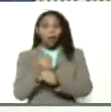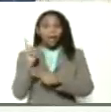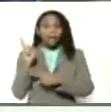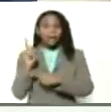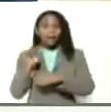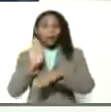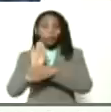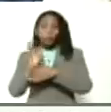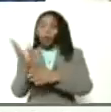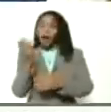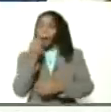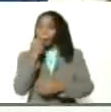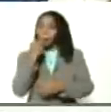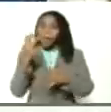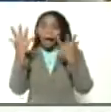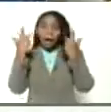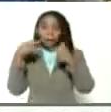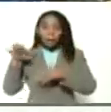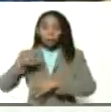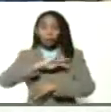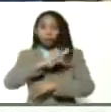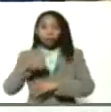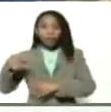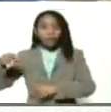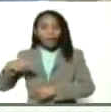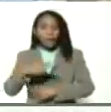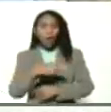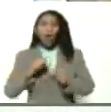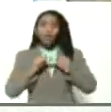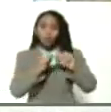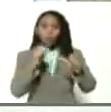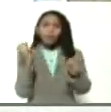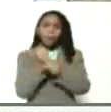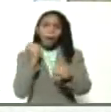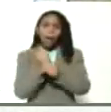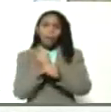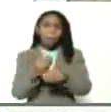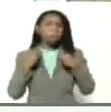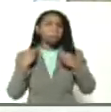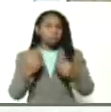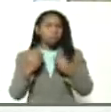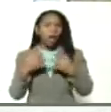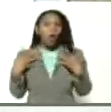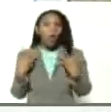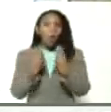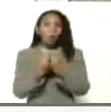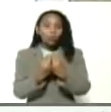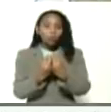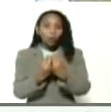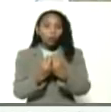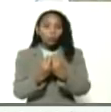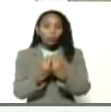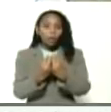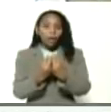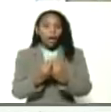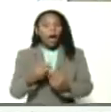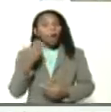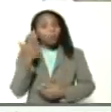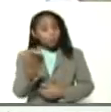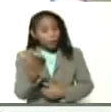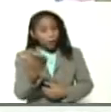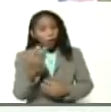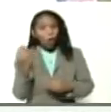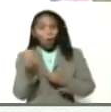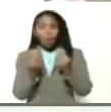la proteína del mar y la proteína del río, presidente. Seguimos trabajando para que junto a usted como